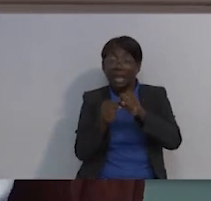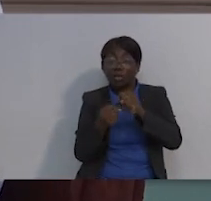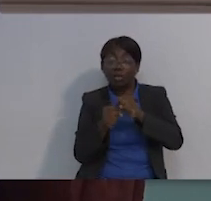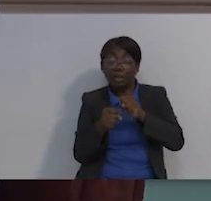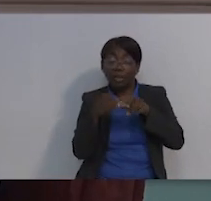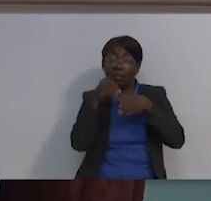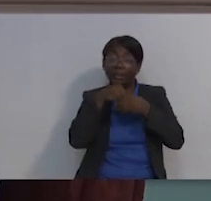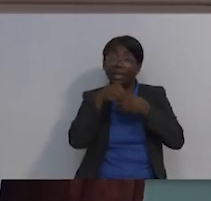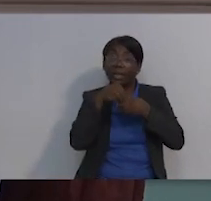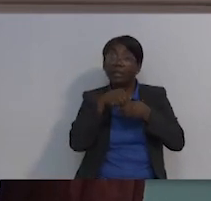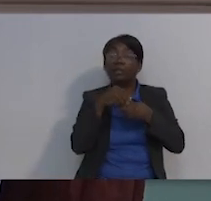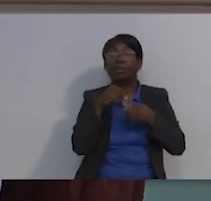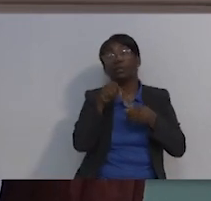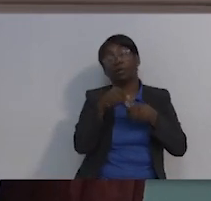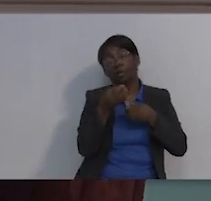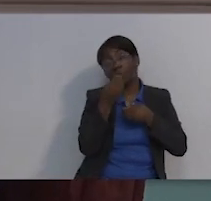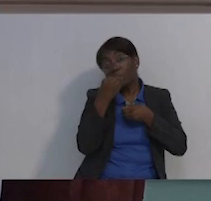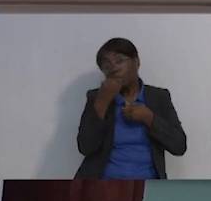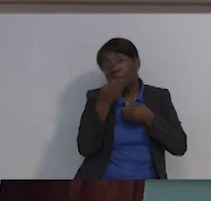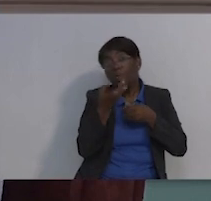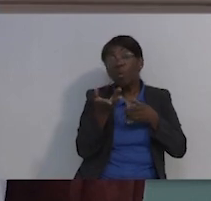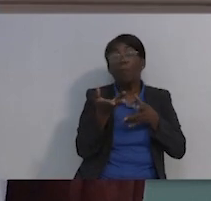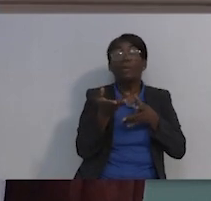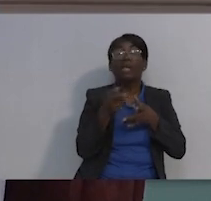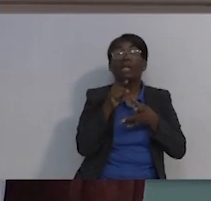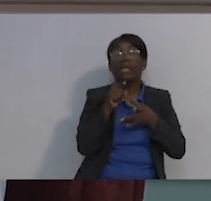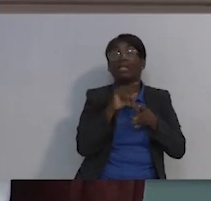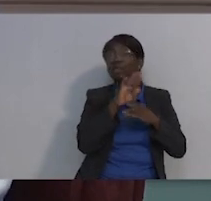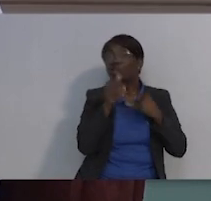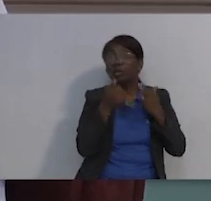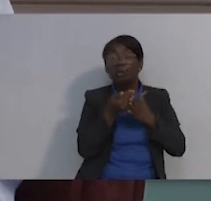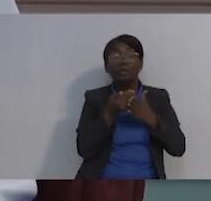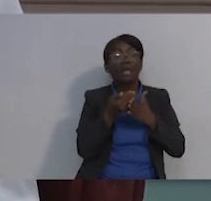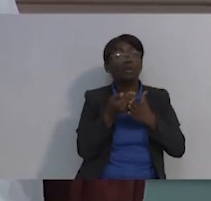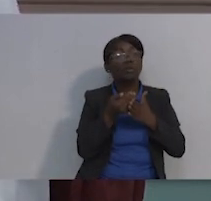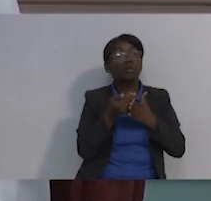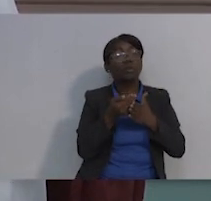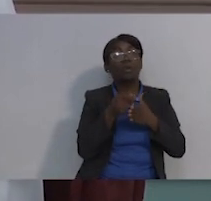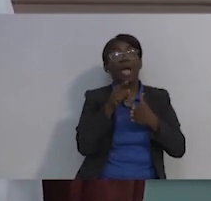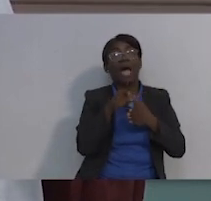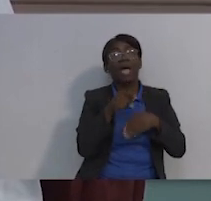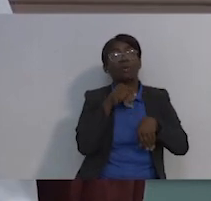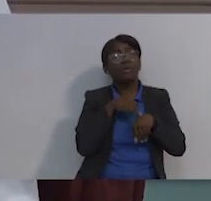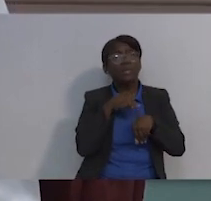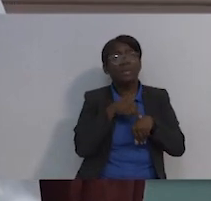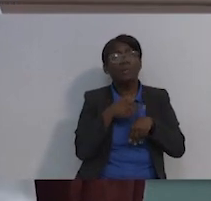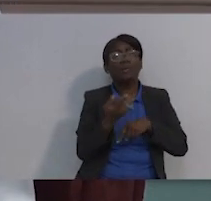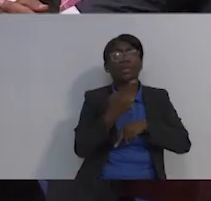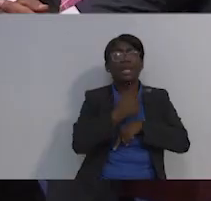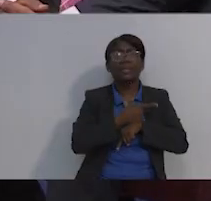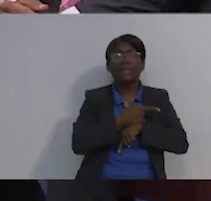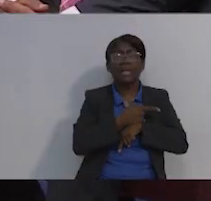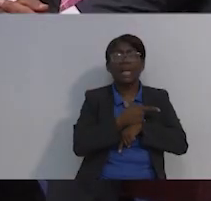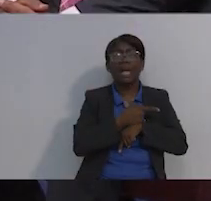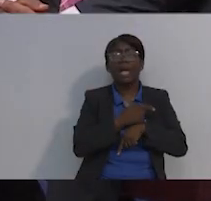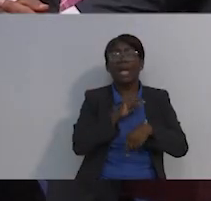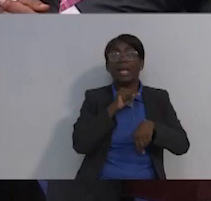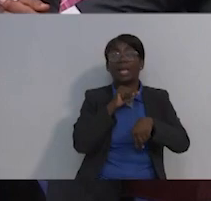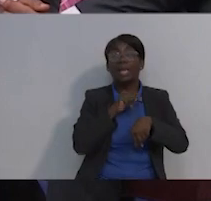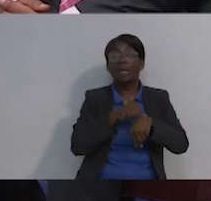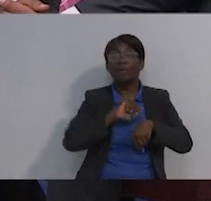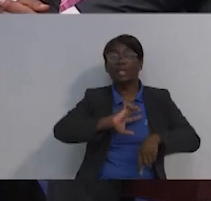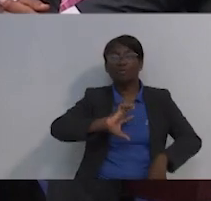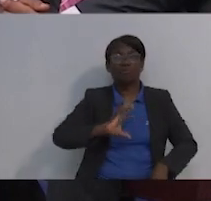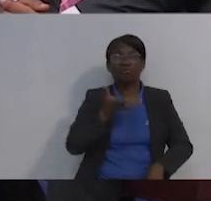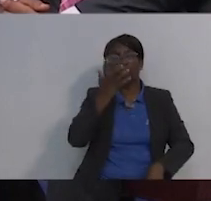que hay un momento del día que se llama la hora de la rabia. Y tú no sabes por qué. Porque no te sientes mal, pero no te sientes bien.